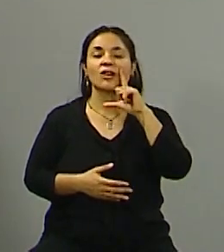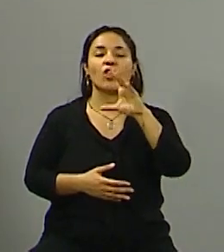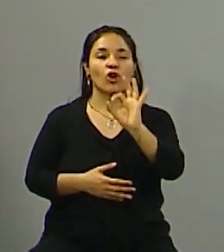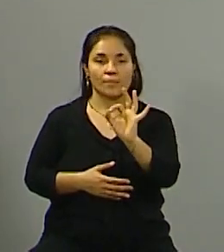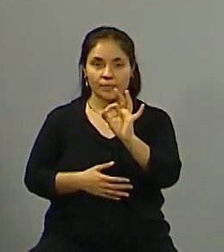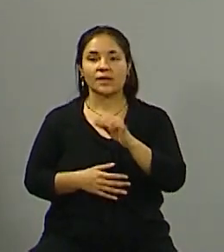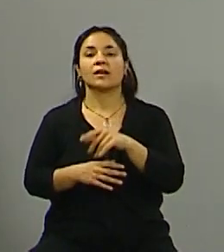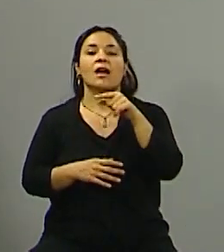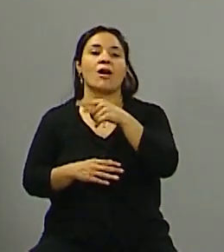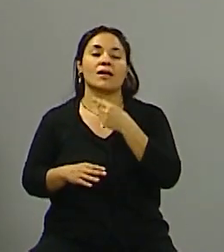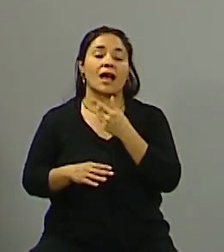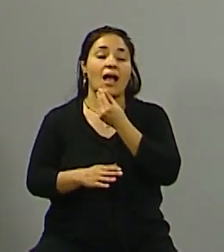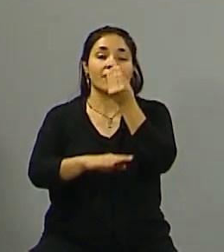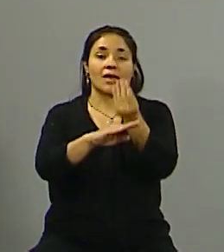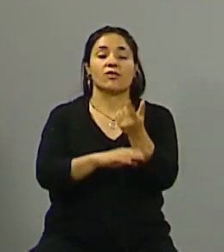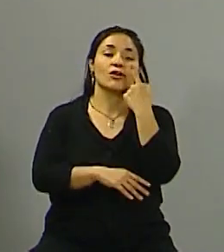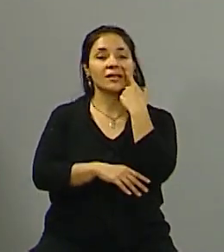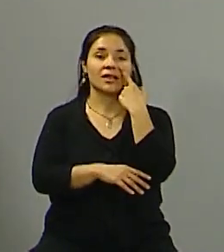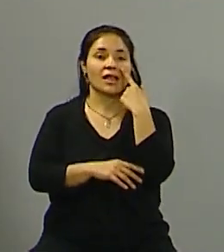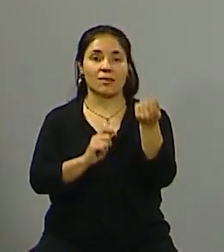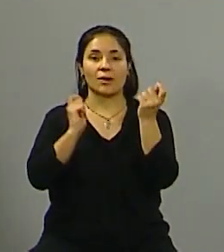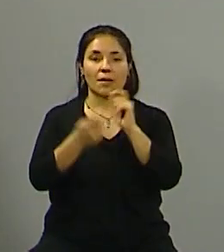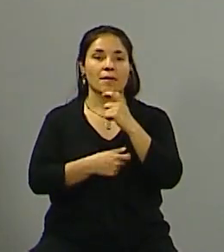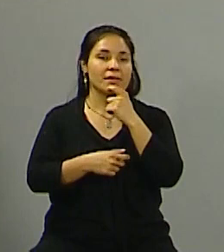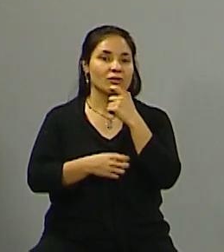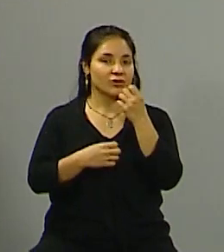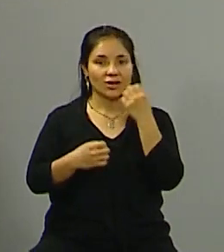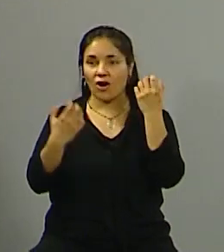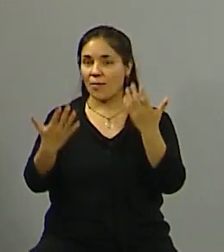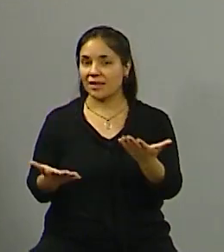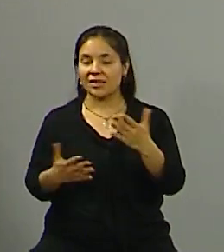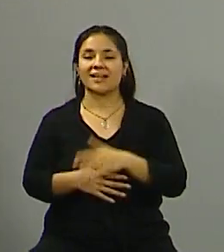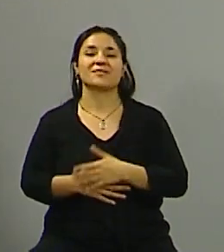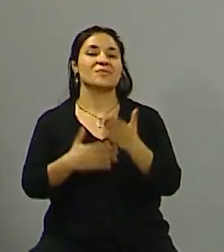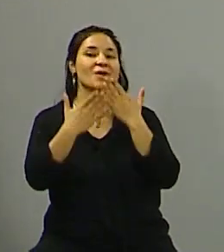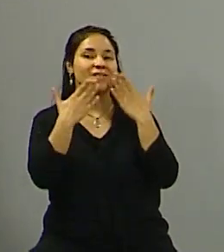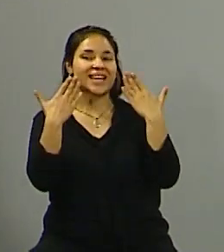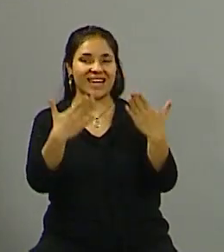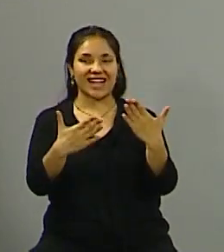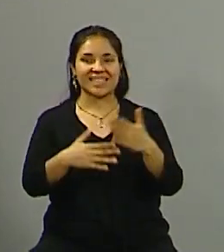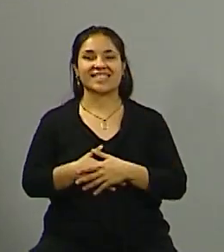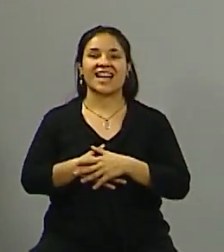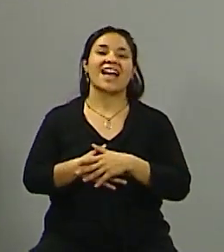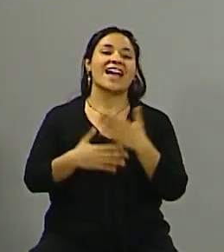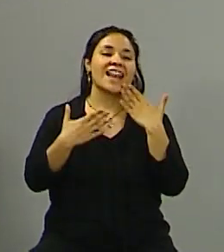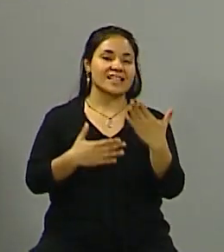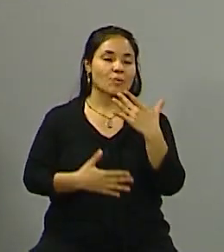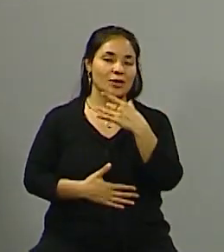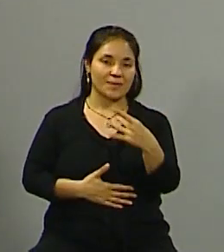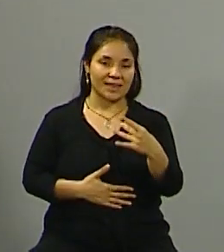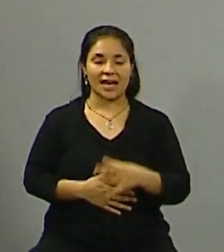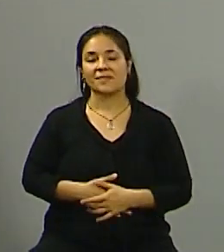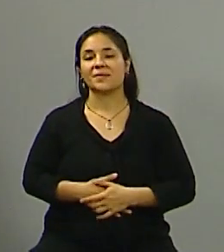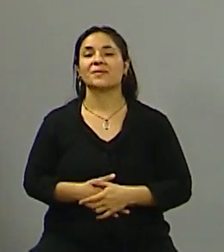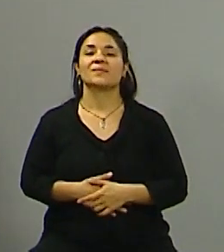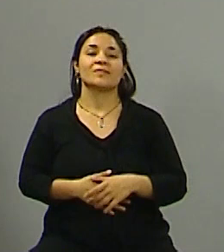candidato intendente de las Heras por Cambia Mendoza. Francisco, ¿cómo estás? Bienvenido. Muchas gracias. Muy bien. Muchas gracias por invitarme. Bueno, la idea